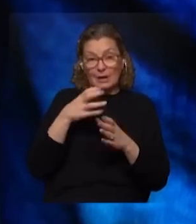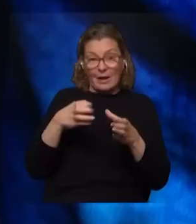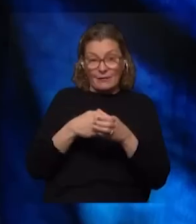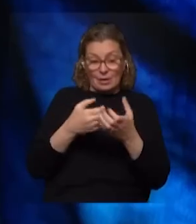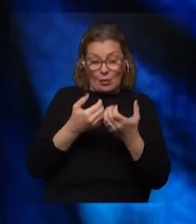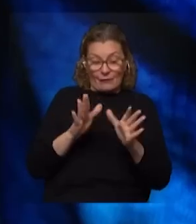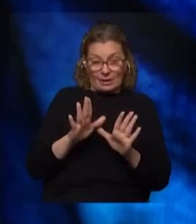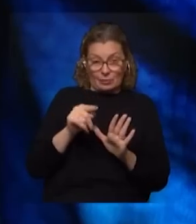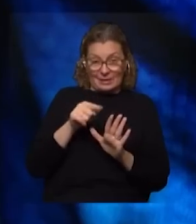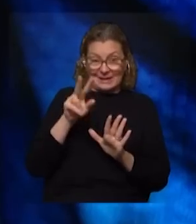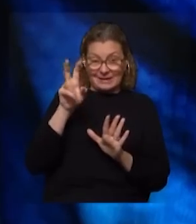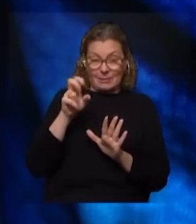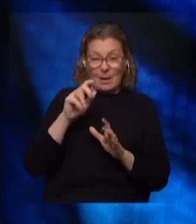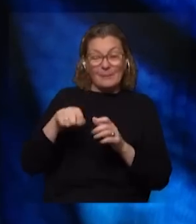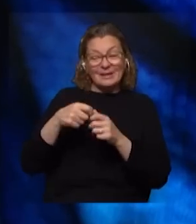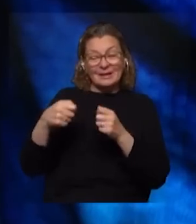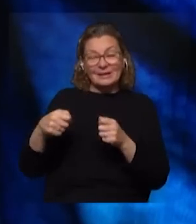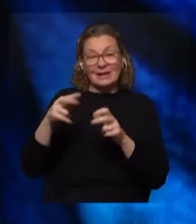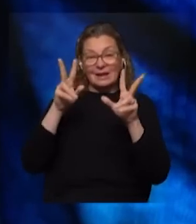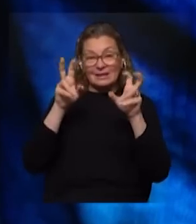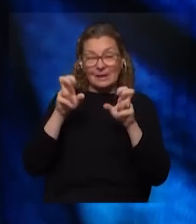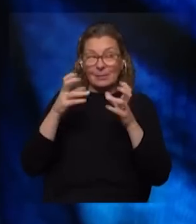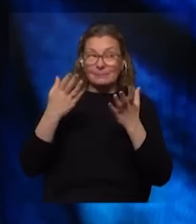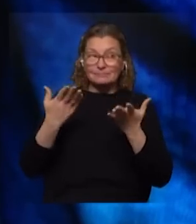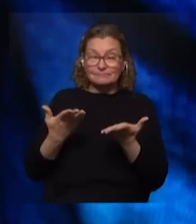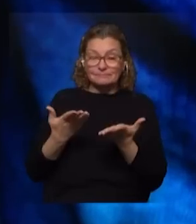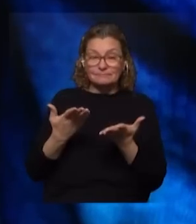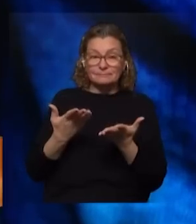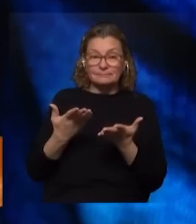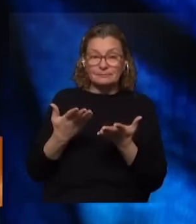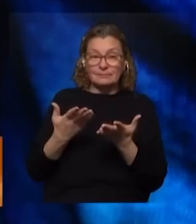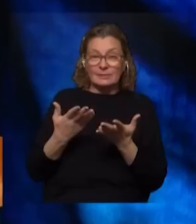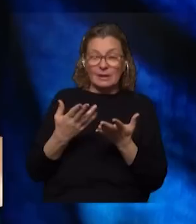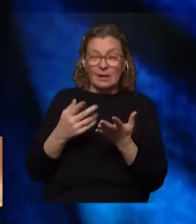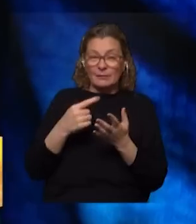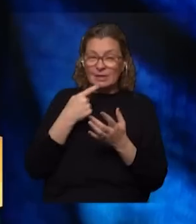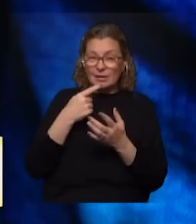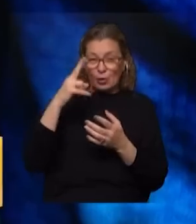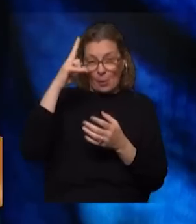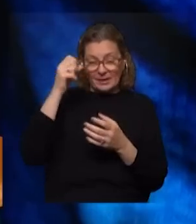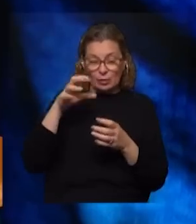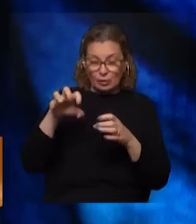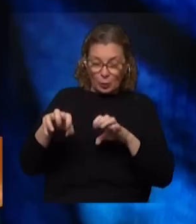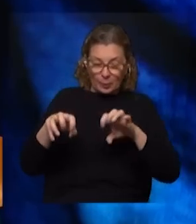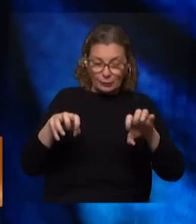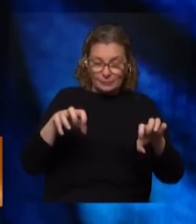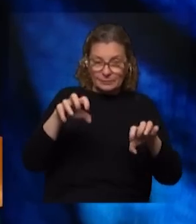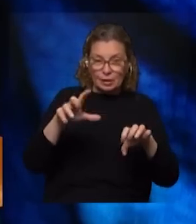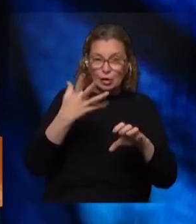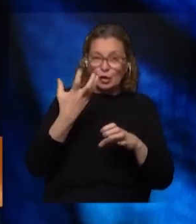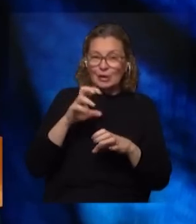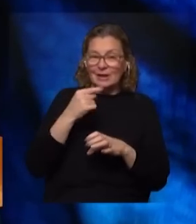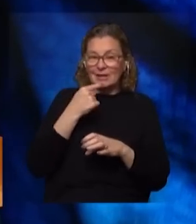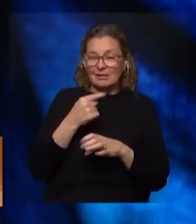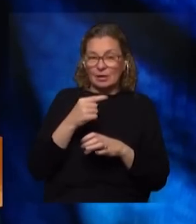respecto al PIT-CNT el tema es el siguiente ha habido pronunciamiento de sectores que no implica